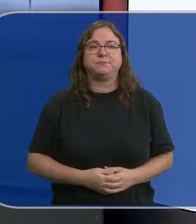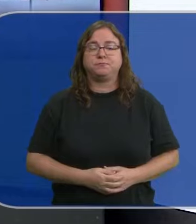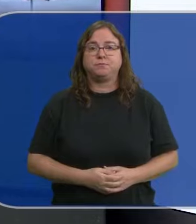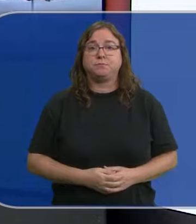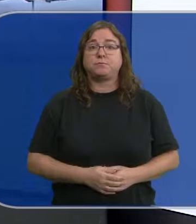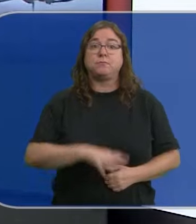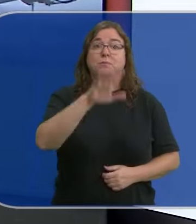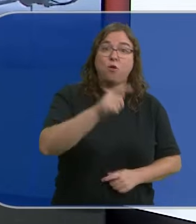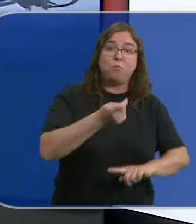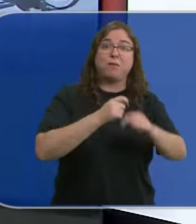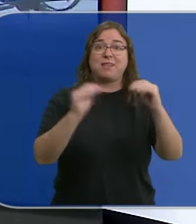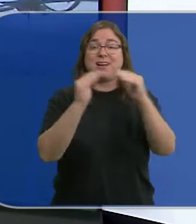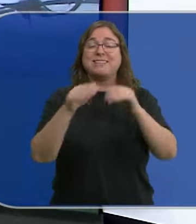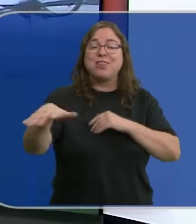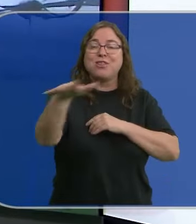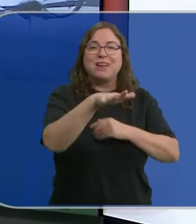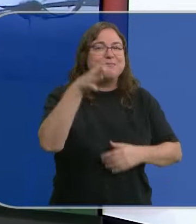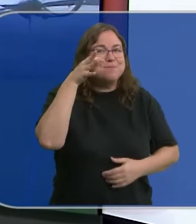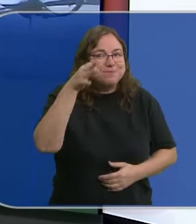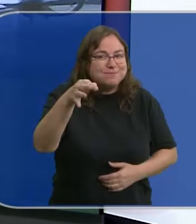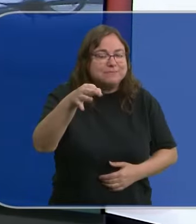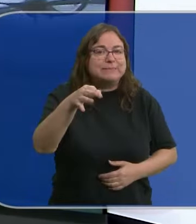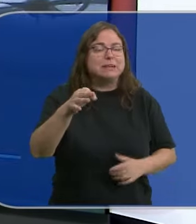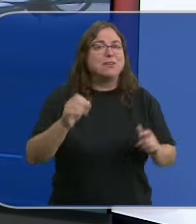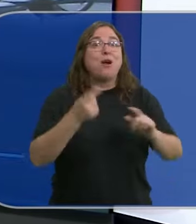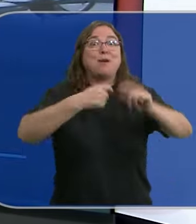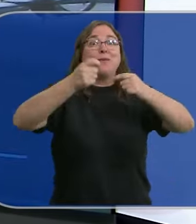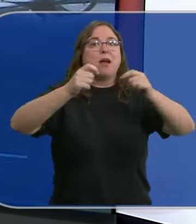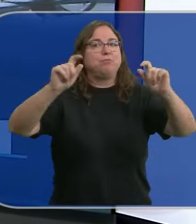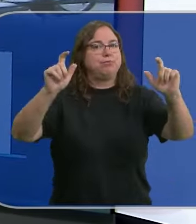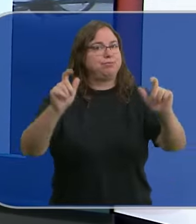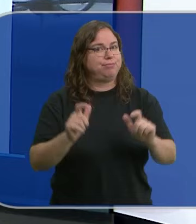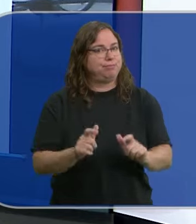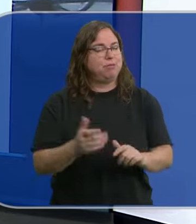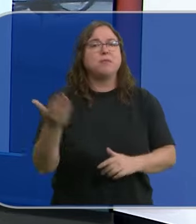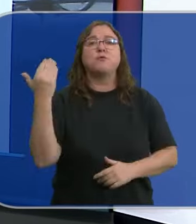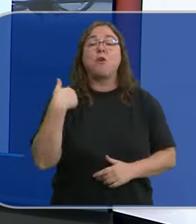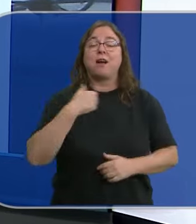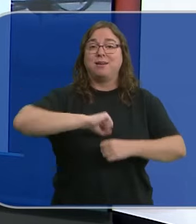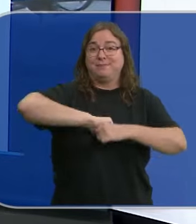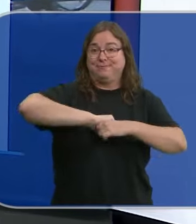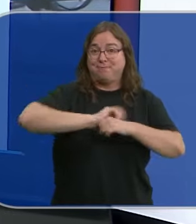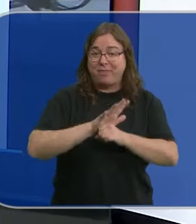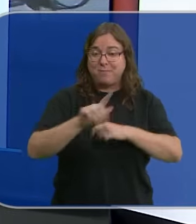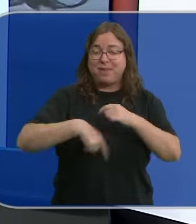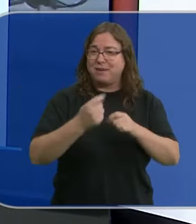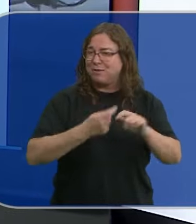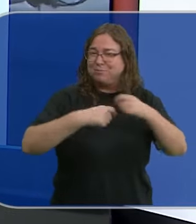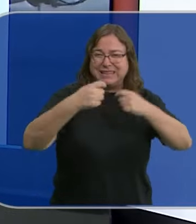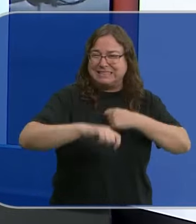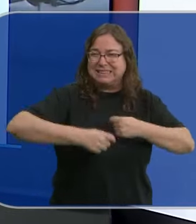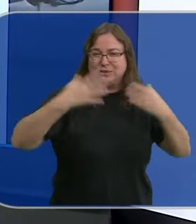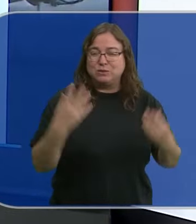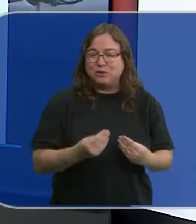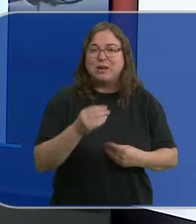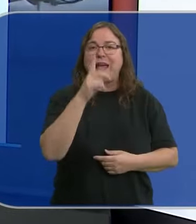La compraventa de inmuebles en fincas rústicas de la comunidad se empieza a desinflar después del boom vivido tras la pandemia. 2021 fue el mejor